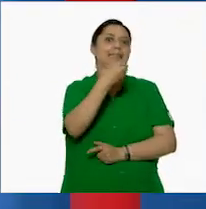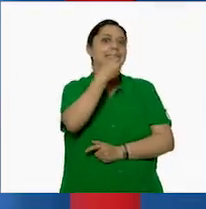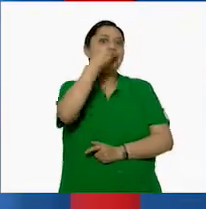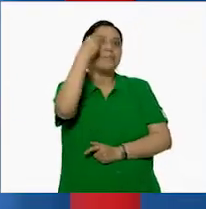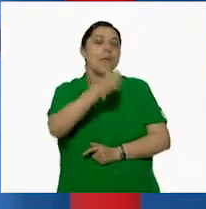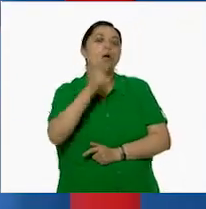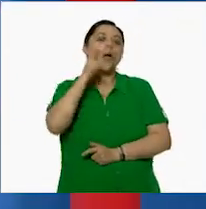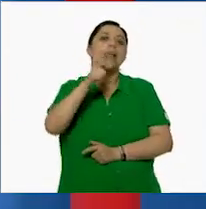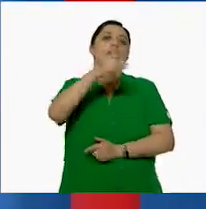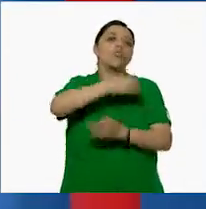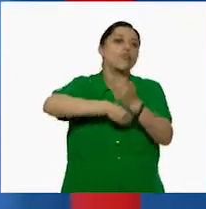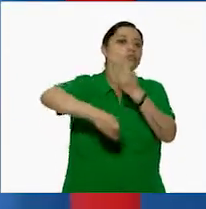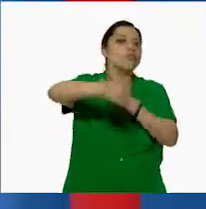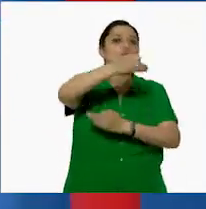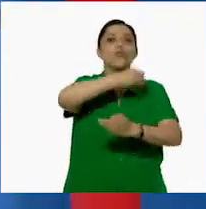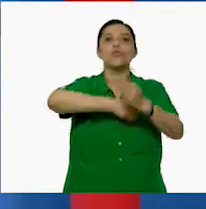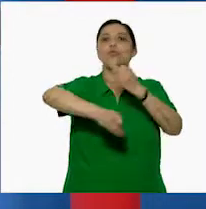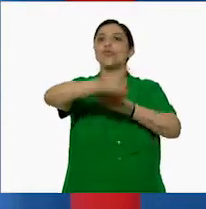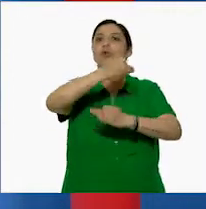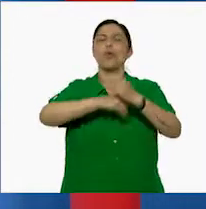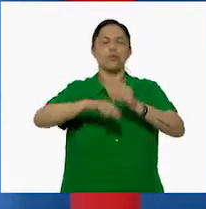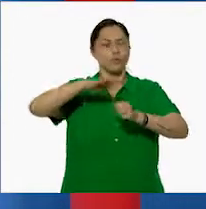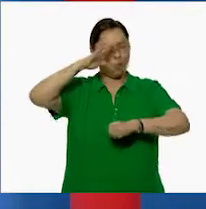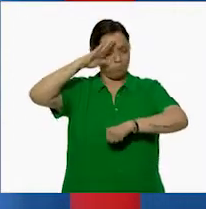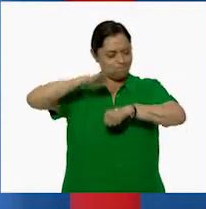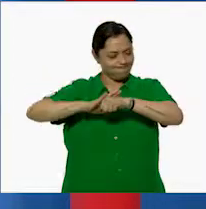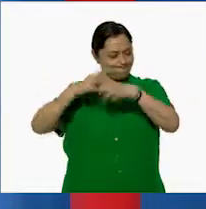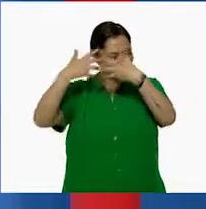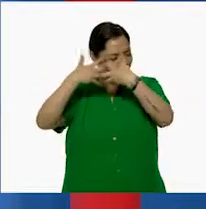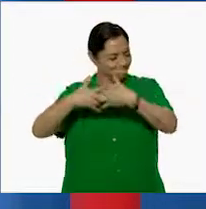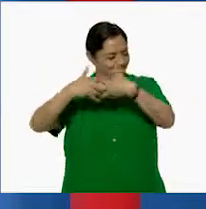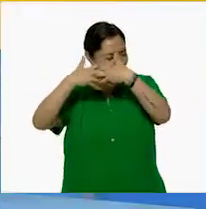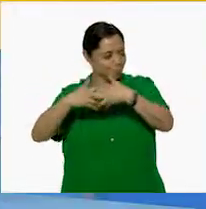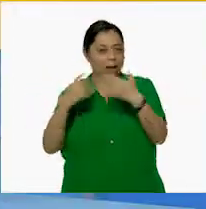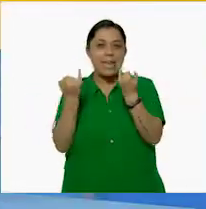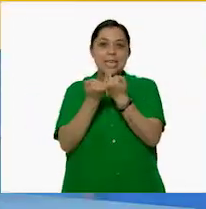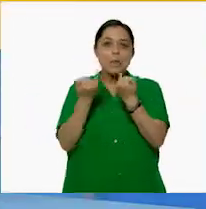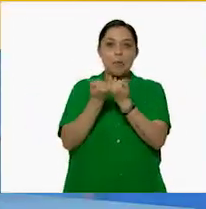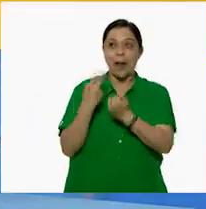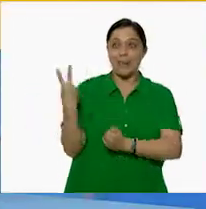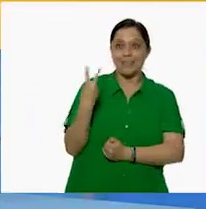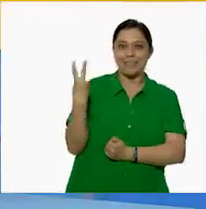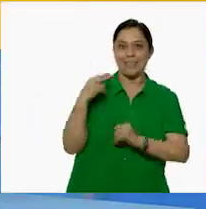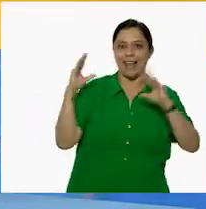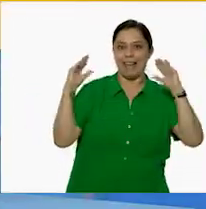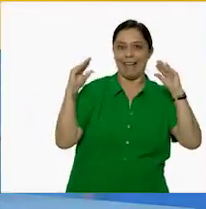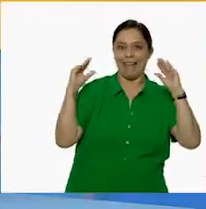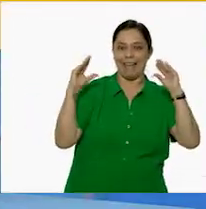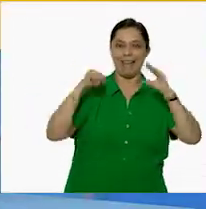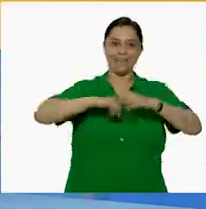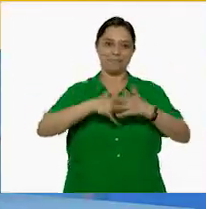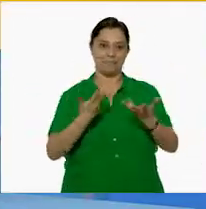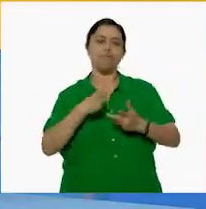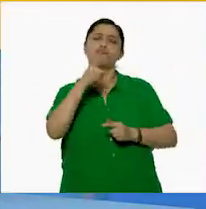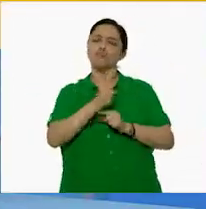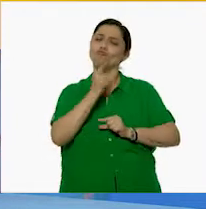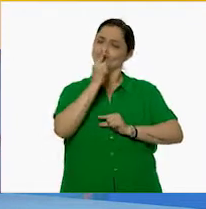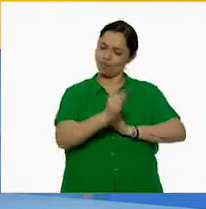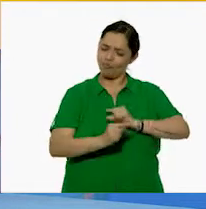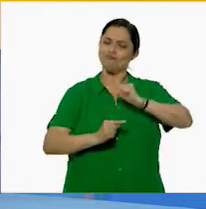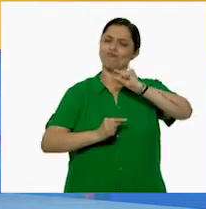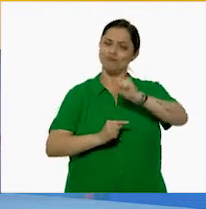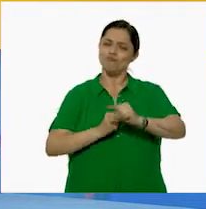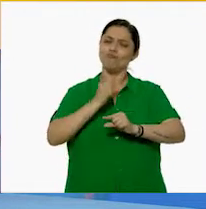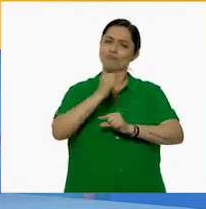hiciéramos las operaciones de manera mental, igual que Agustín y Carola. Verán que poco a poco lo pueden ir logrando.